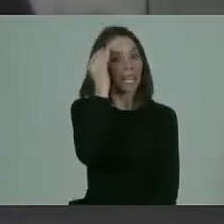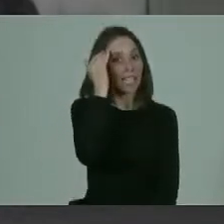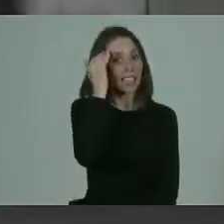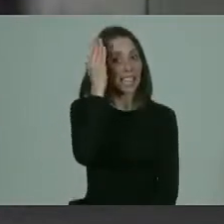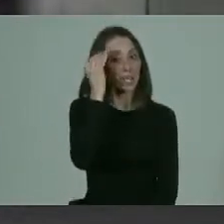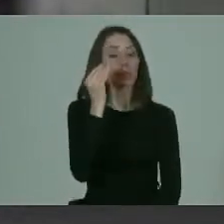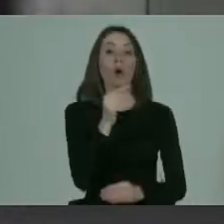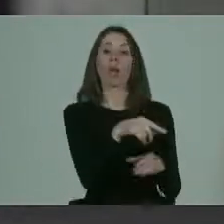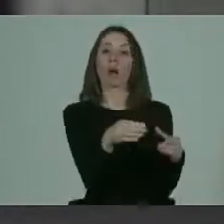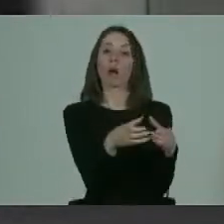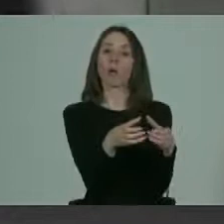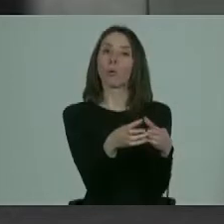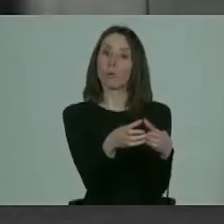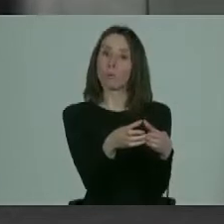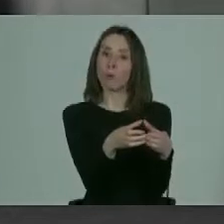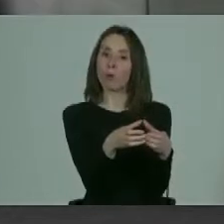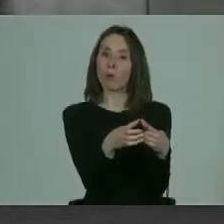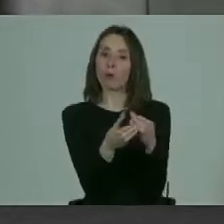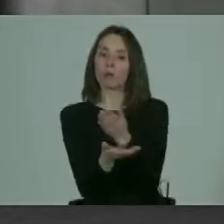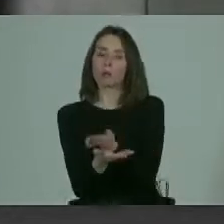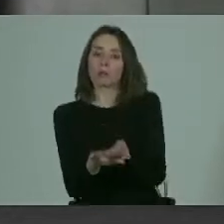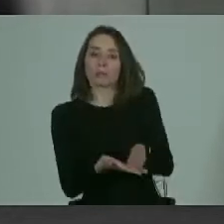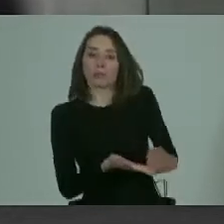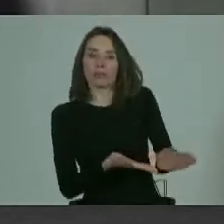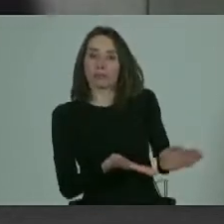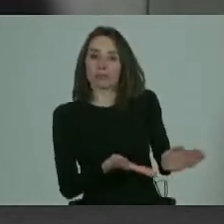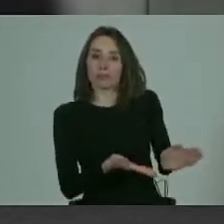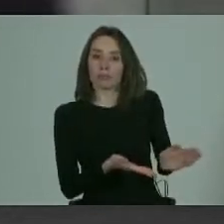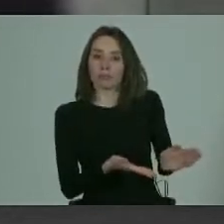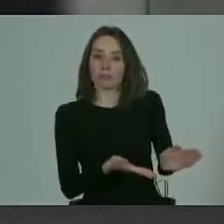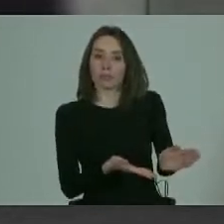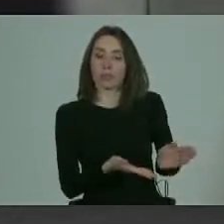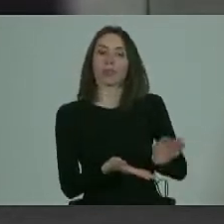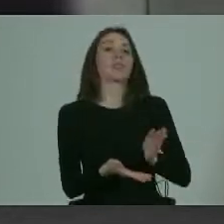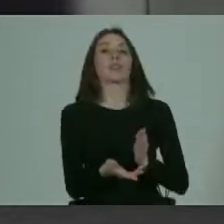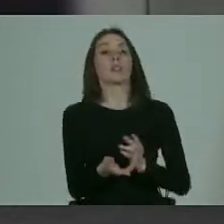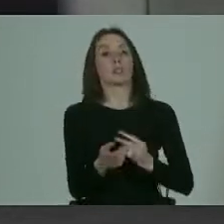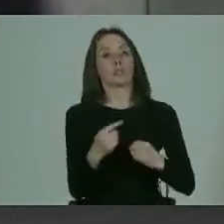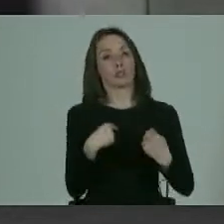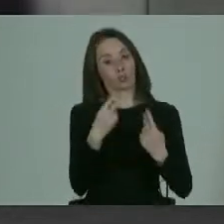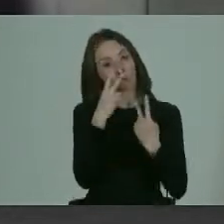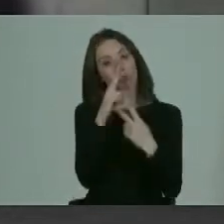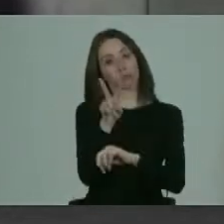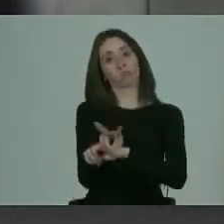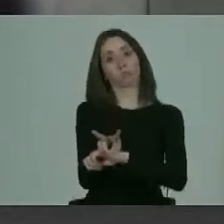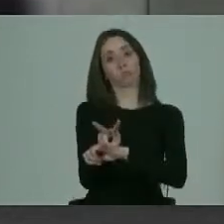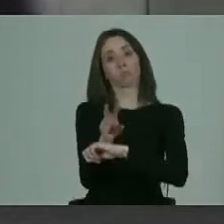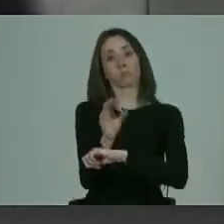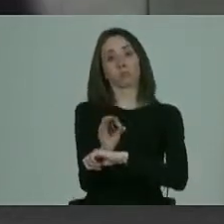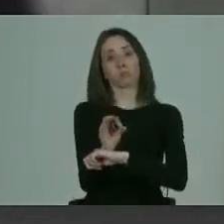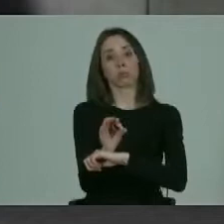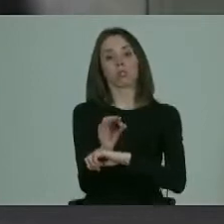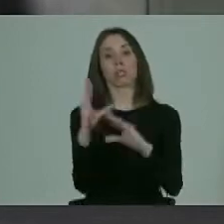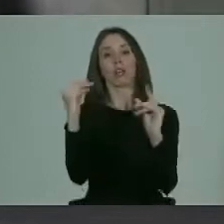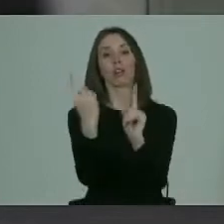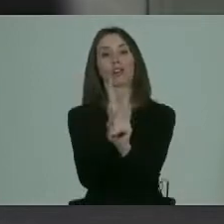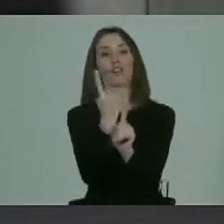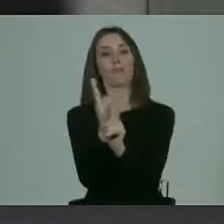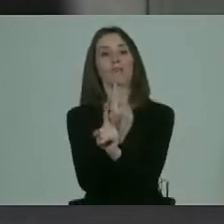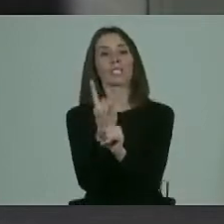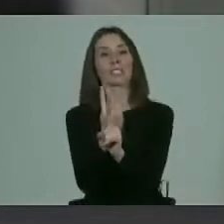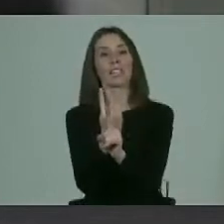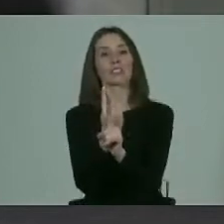grupo que está muy dejado de lado y eso lo pudimos dar fe de ello en el conversatorio que